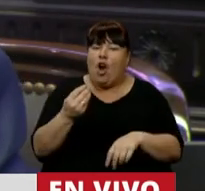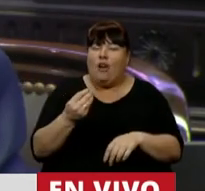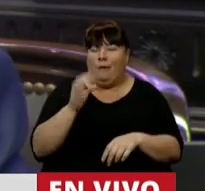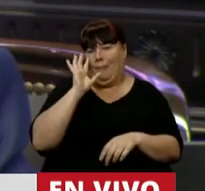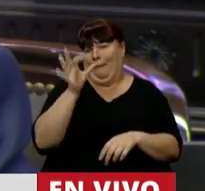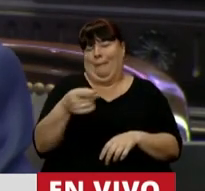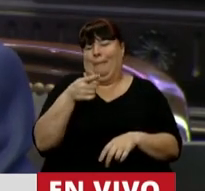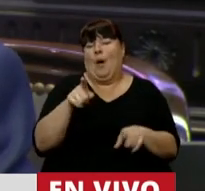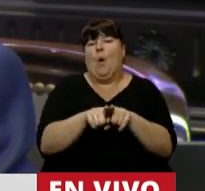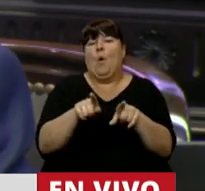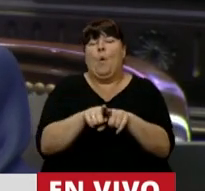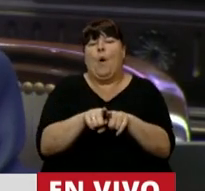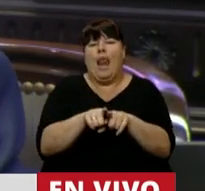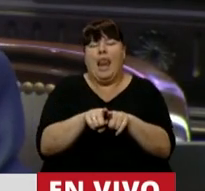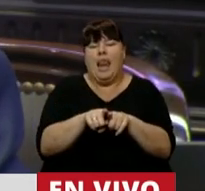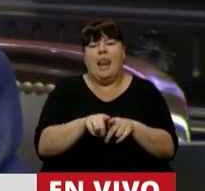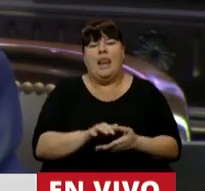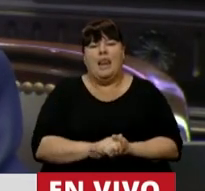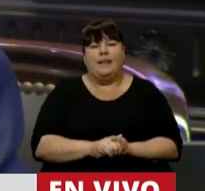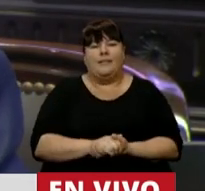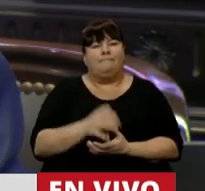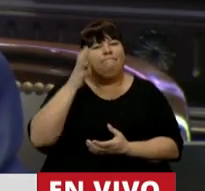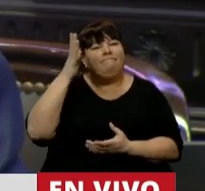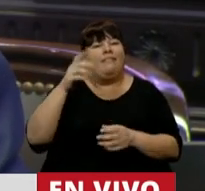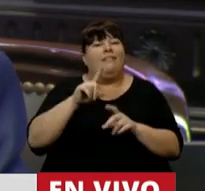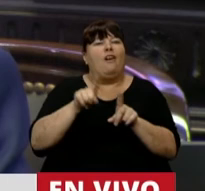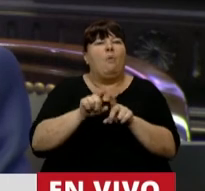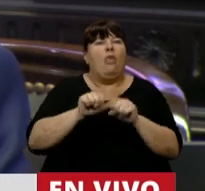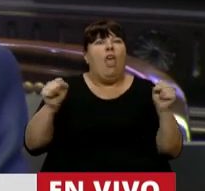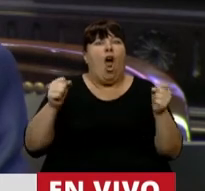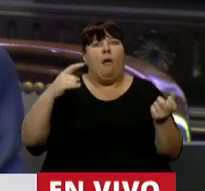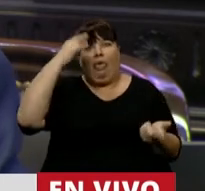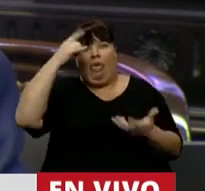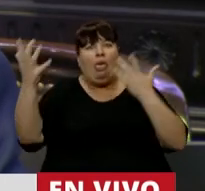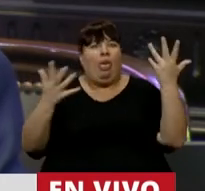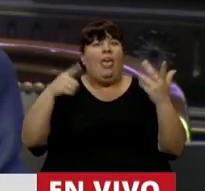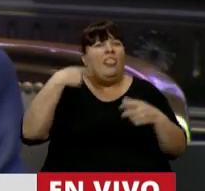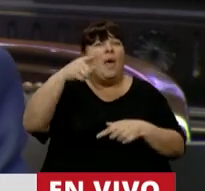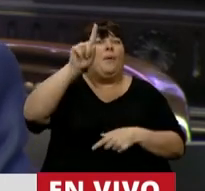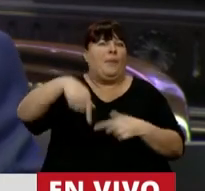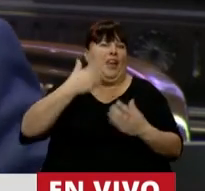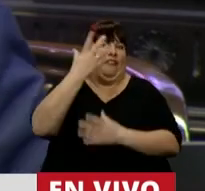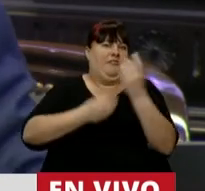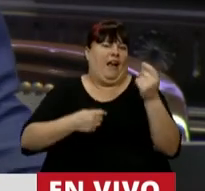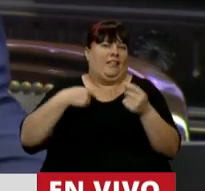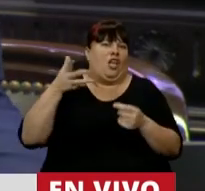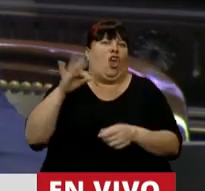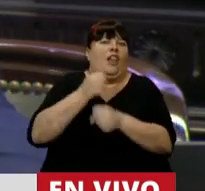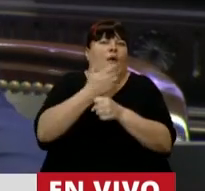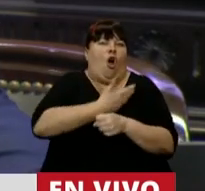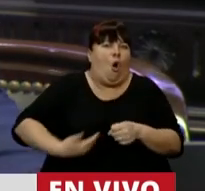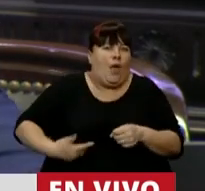denota una enorme improvisación y rumbo errático en la conducción diaria